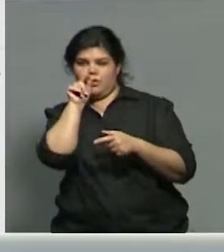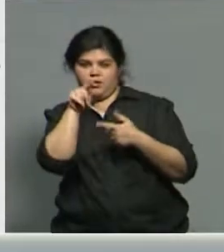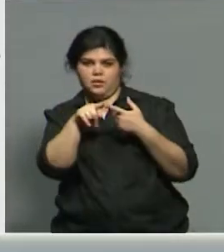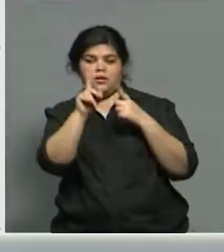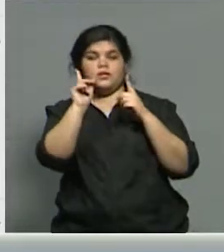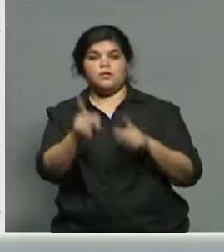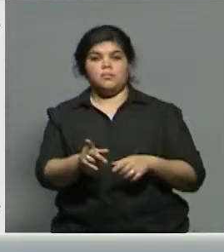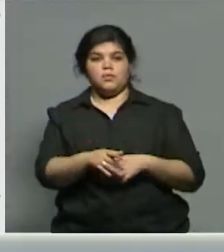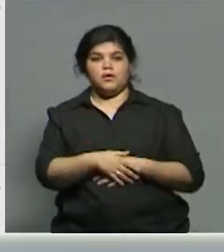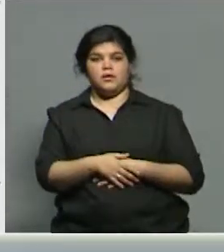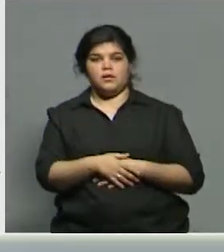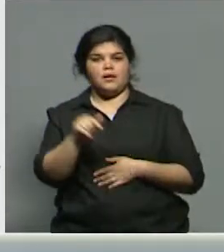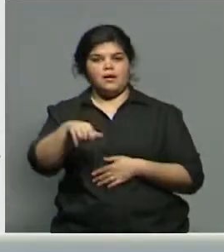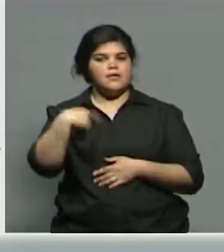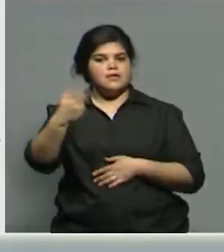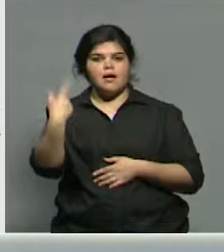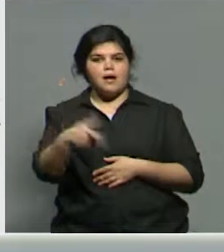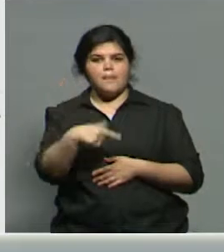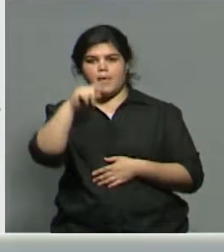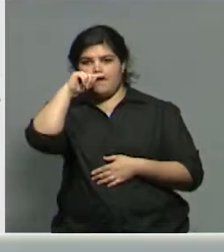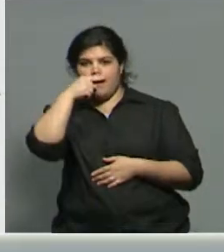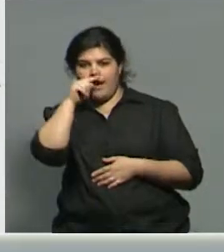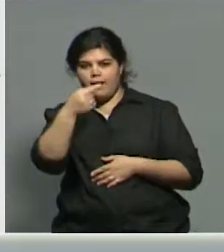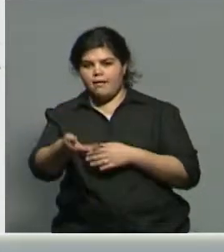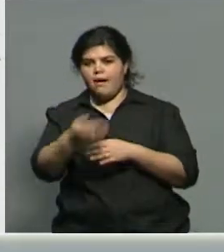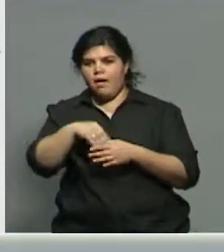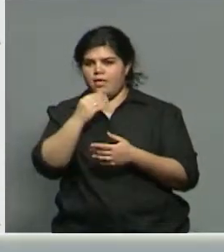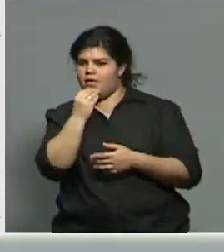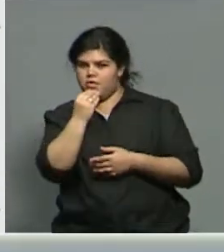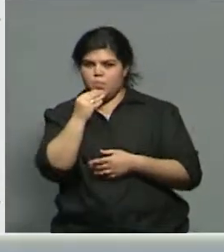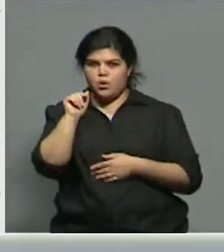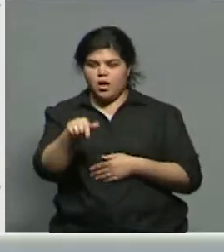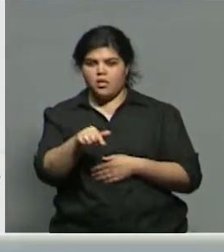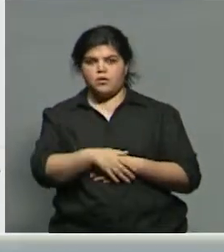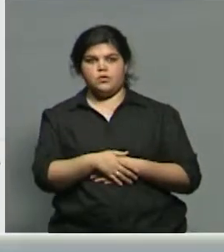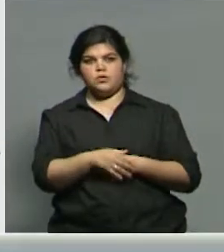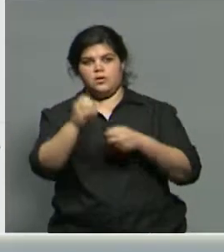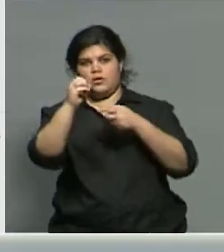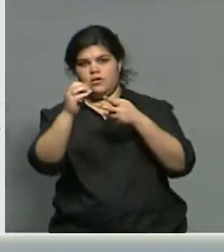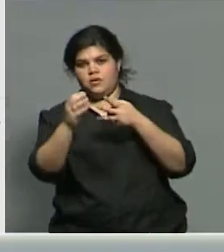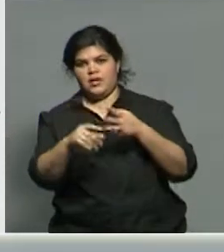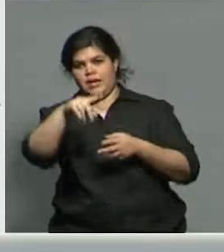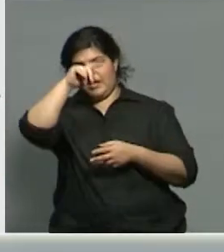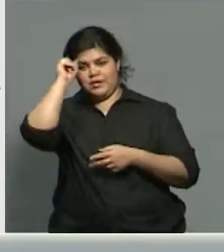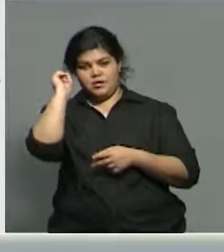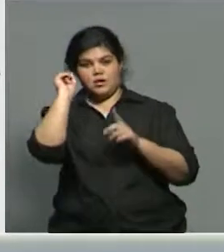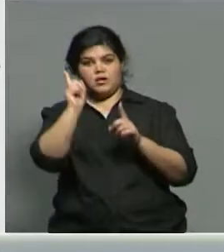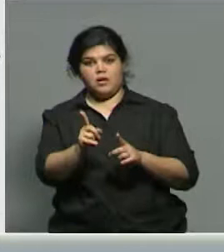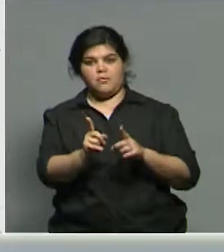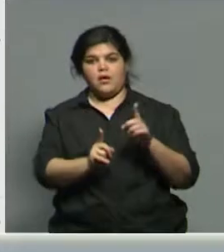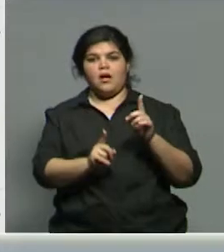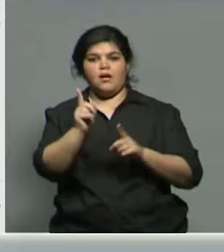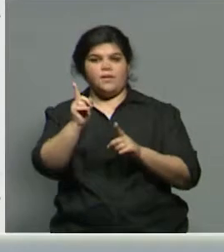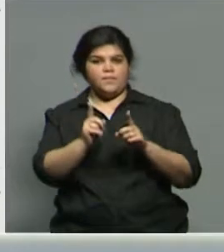siempre, detrás de esto está Macri y sus mandantes, Mañeto en Clarín, Zaguier en La Nación y alguna embajada.